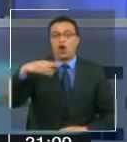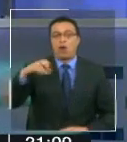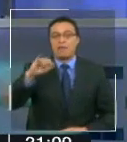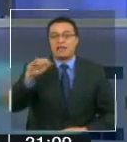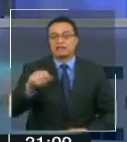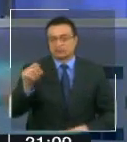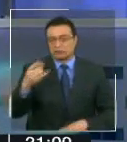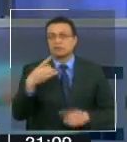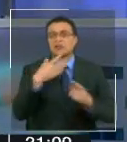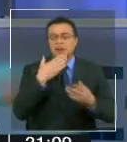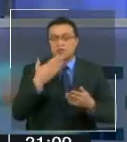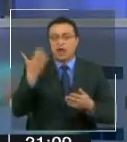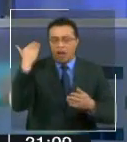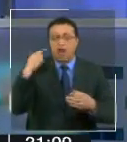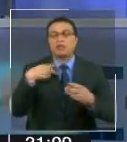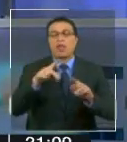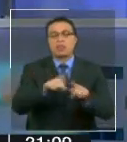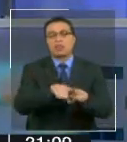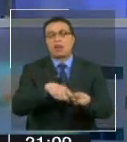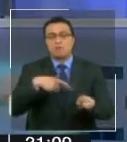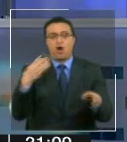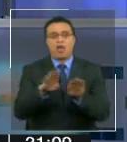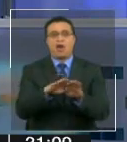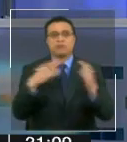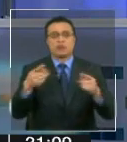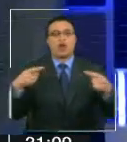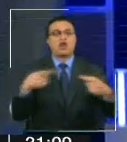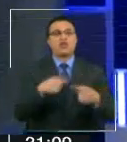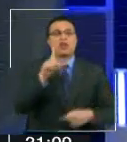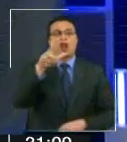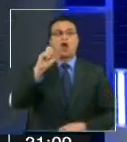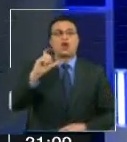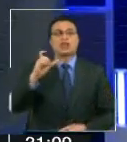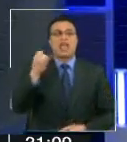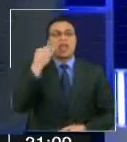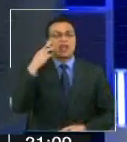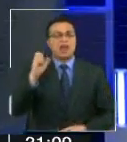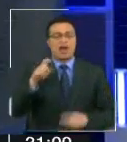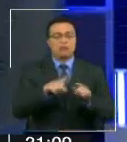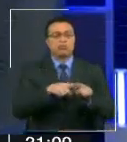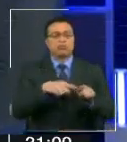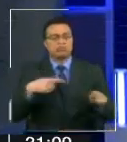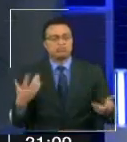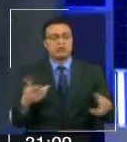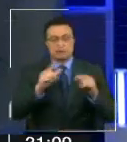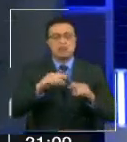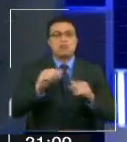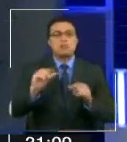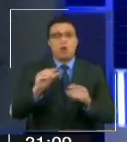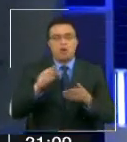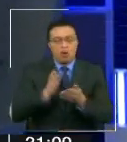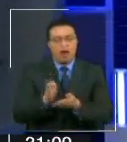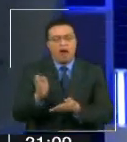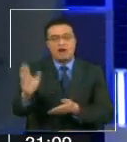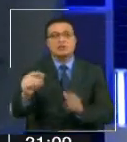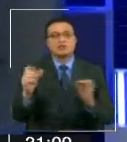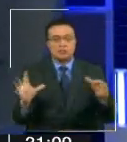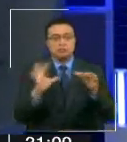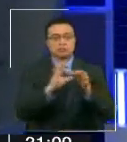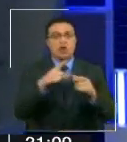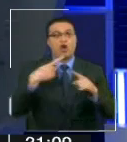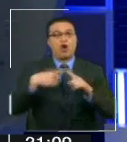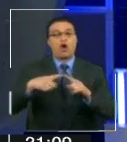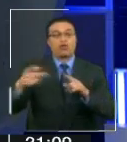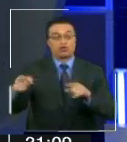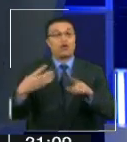Ha sido cuestionado por su demora en abrir el caso contra Longueira. Y también por el escaso avance en los antecedentes que vinculan a políticos